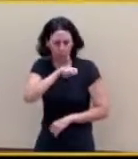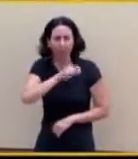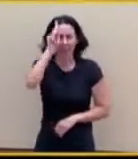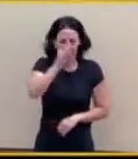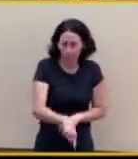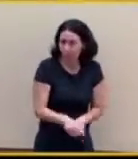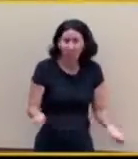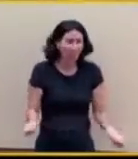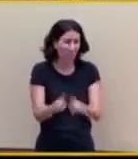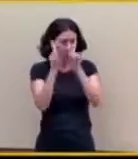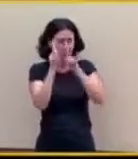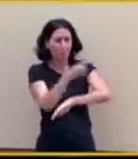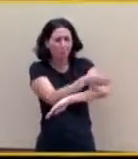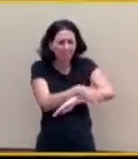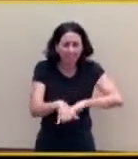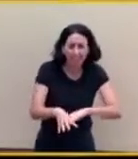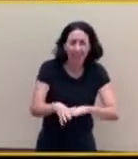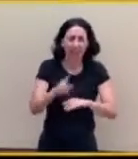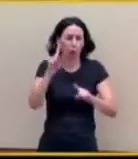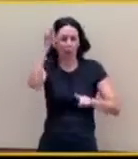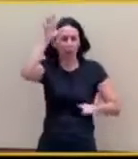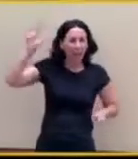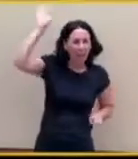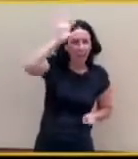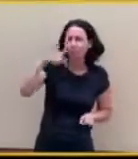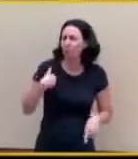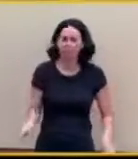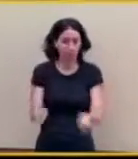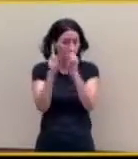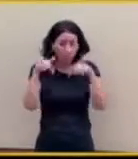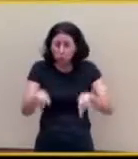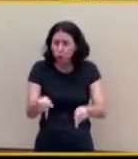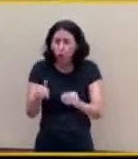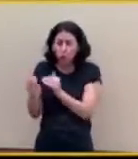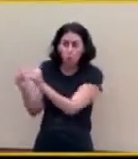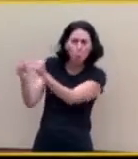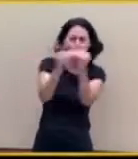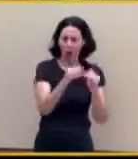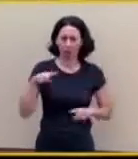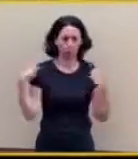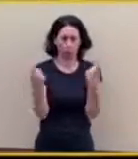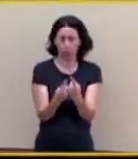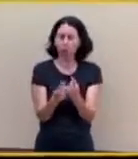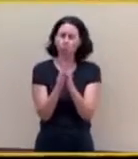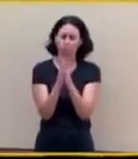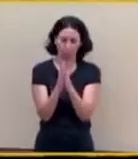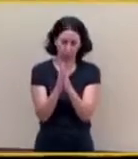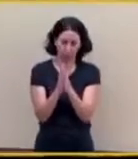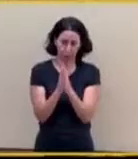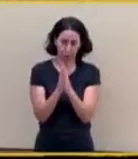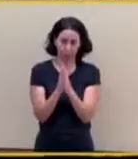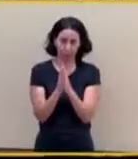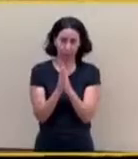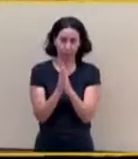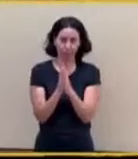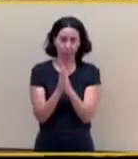gobierno más caro de toda la democracia con 22 ministerios y el mismo, por tanto, creo que debería de